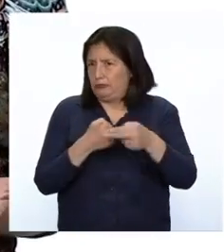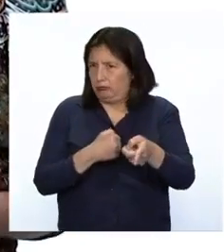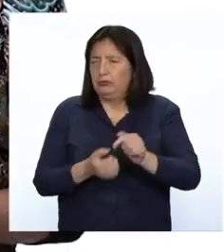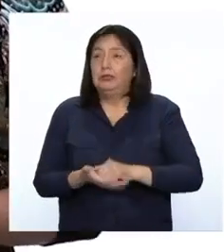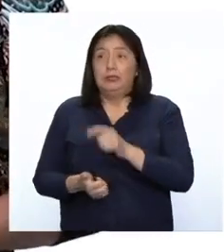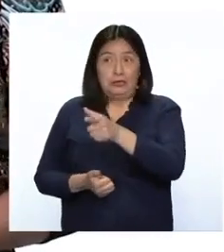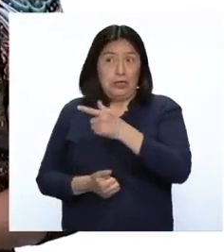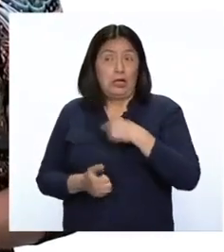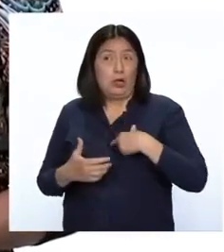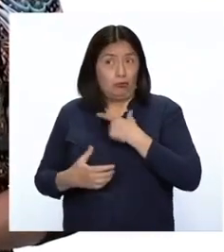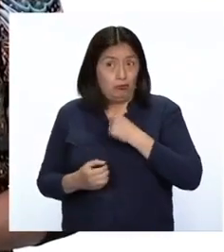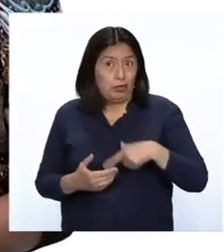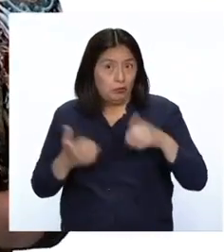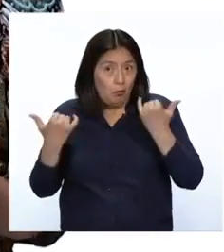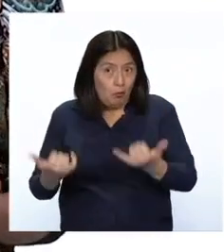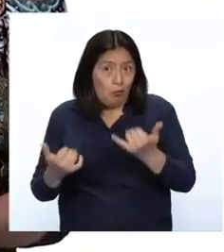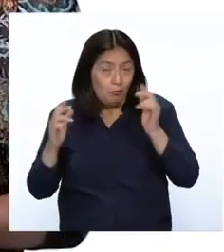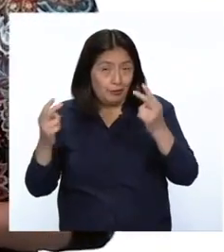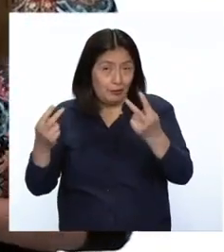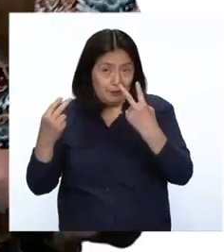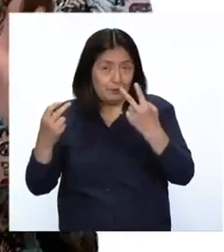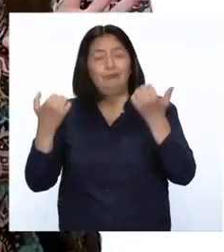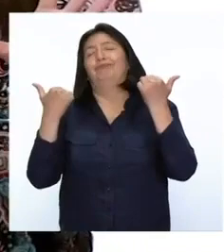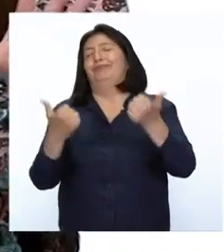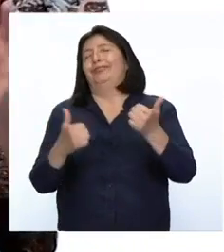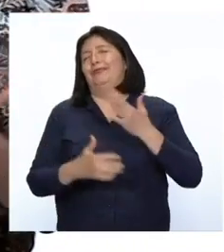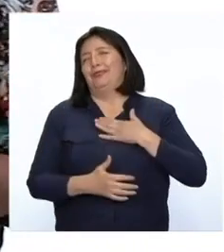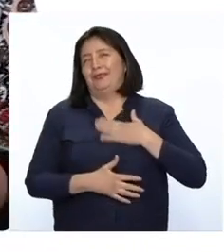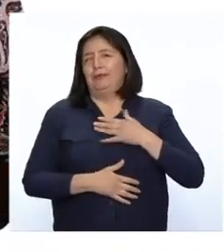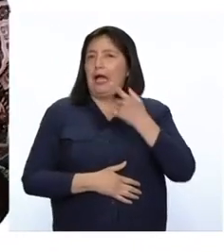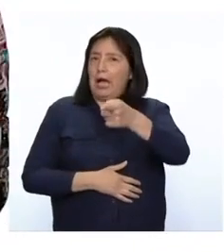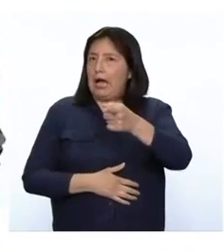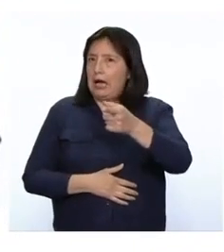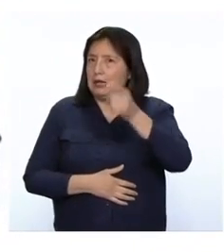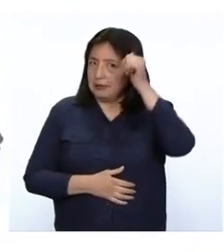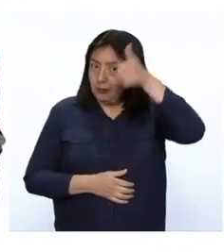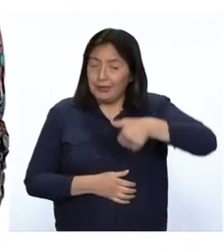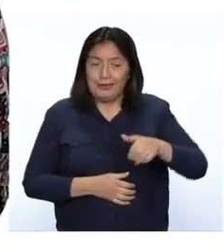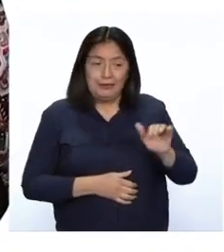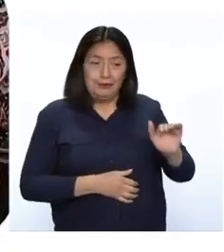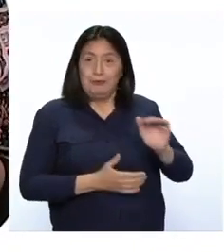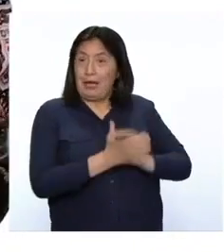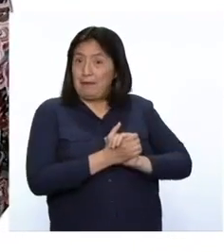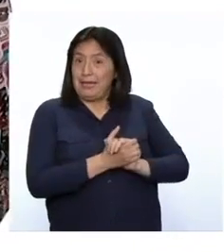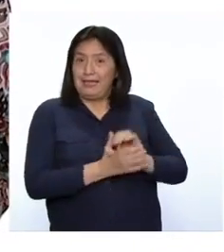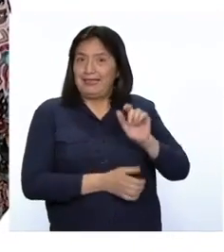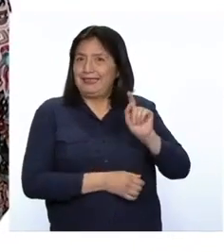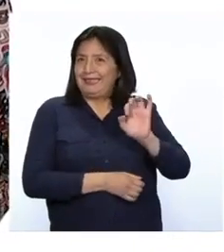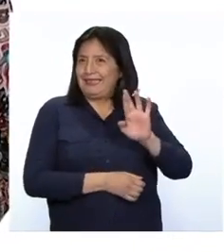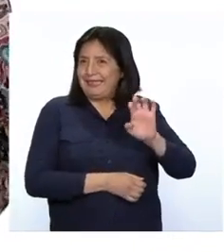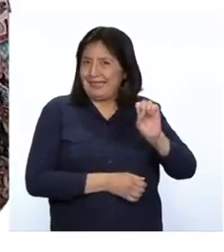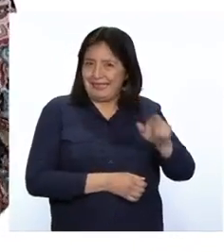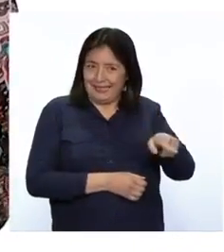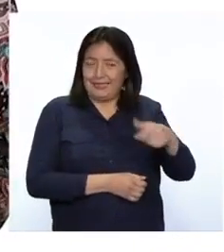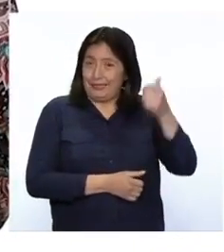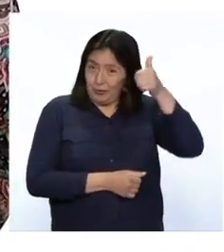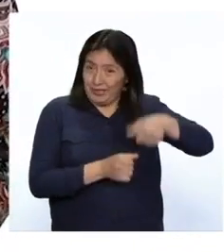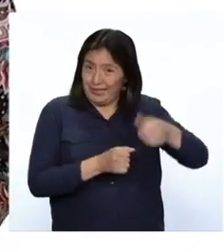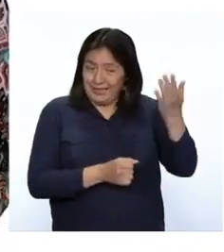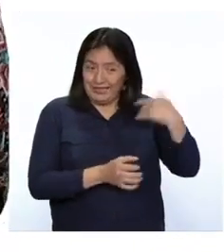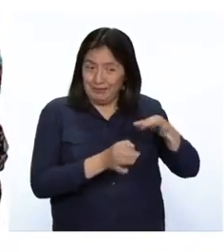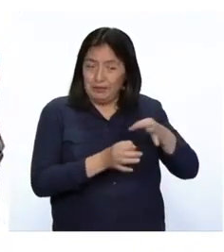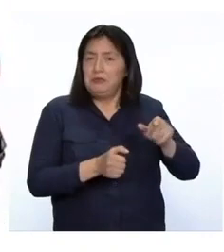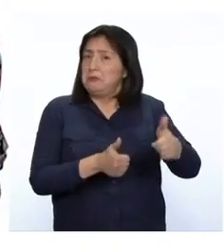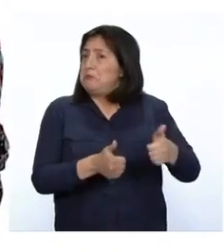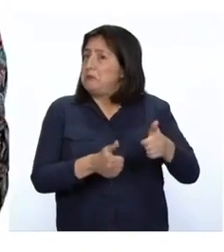¿Te ha gustado el programa de hoy? ¡Sí! A mí también. Por cierto, ¿recuerda a Teresa? La amiga de la que hablé al inicio. Ella está